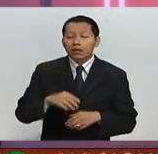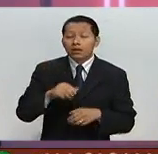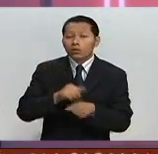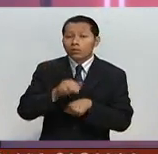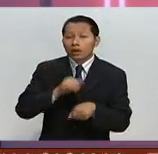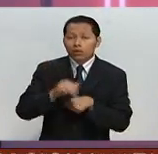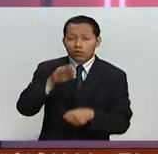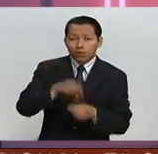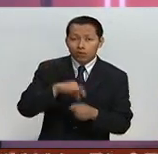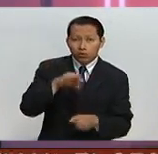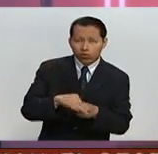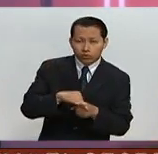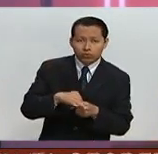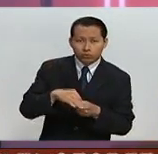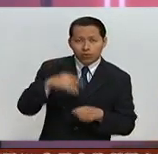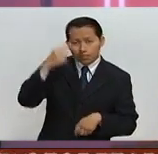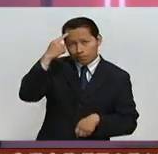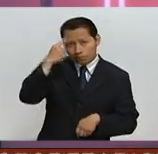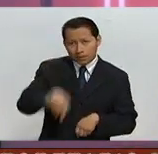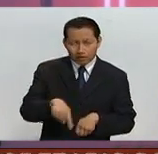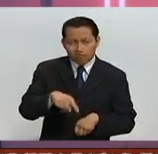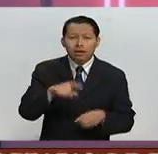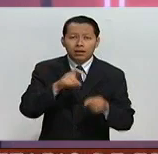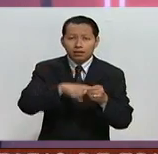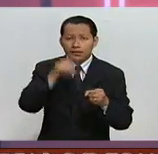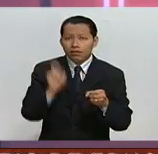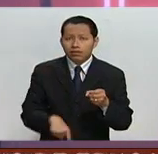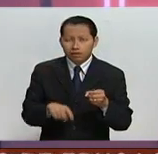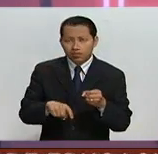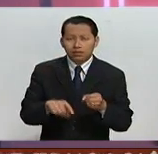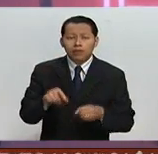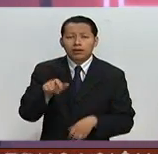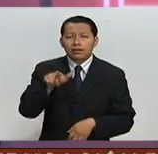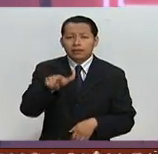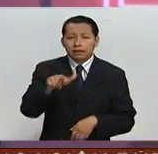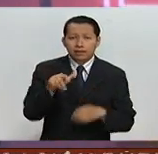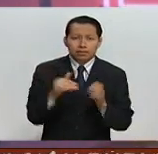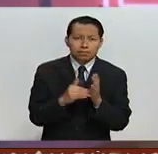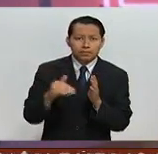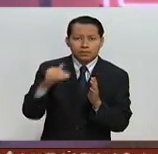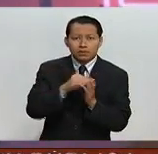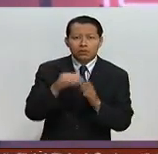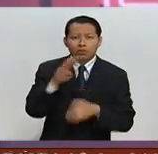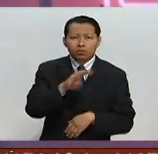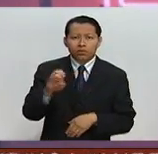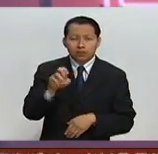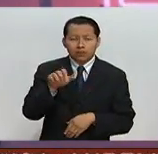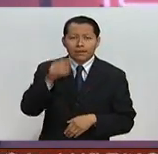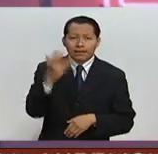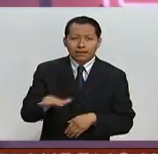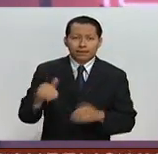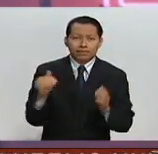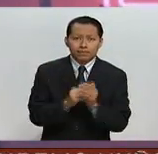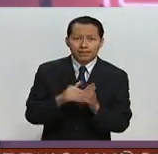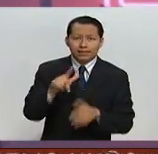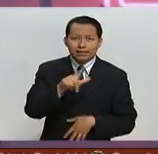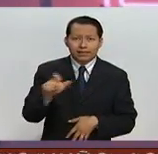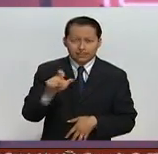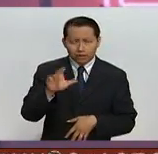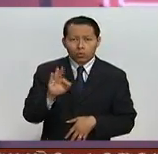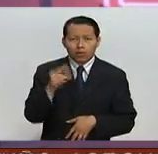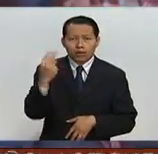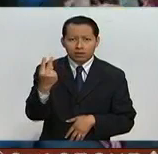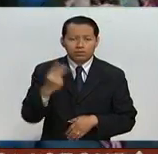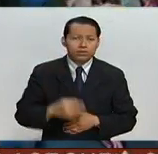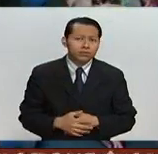total de votos emitidos a favor de la salida es de 17 millones 410 mil 742.